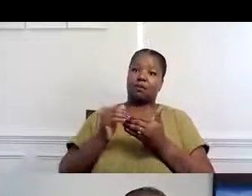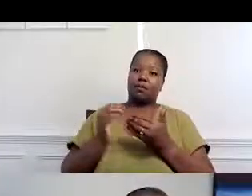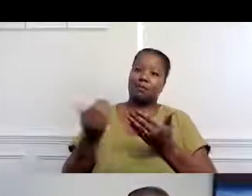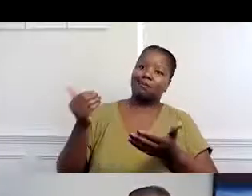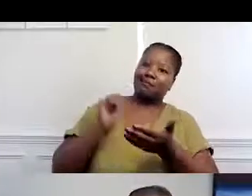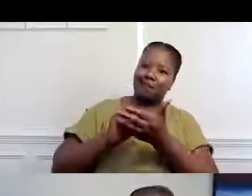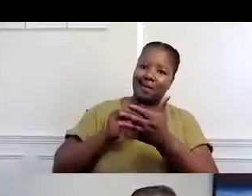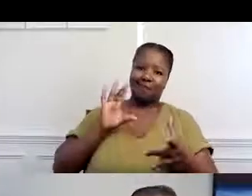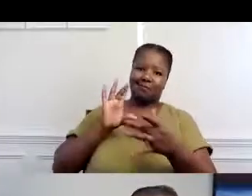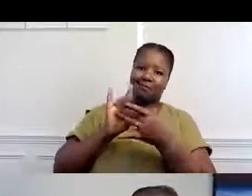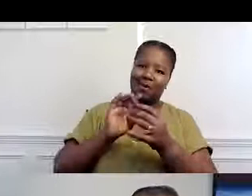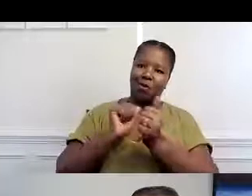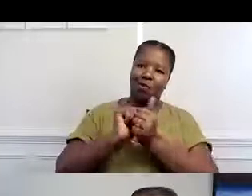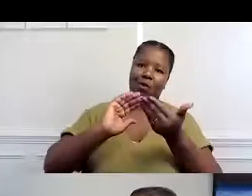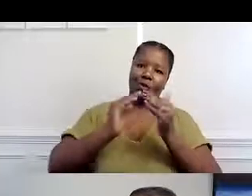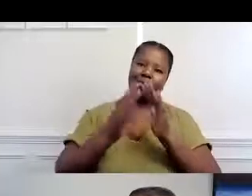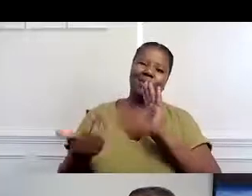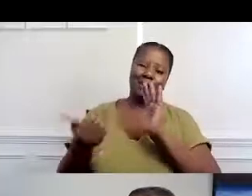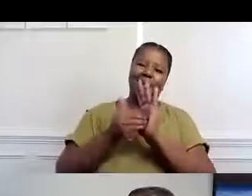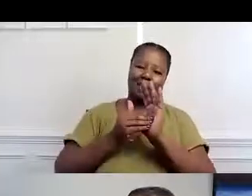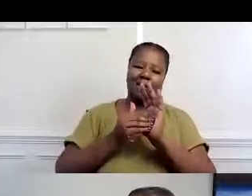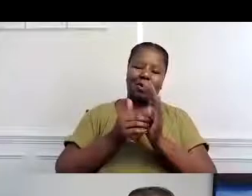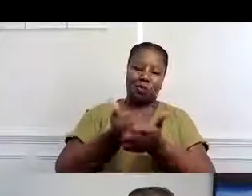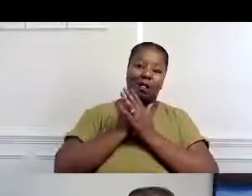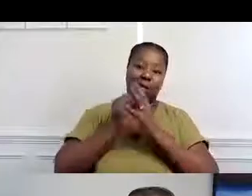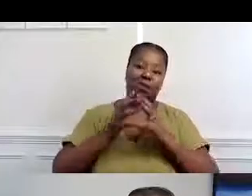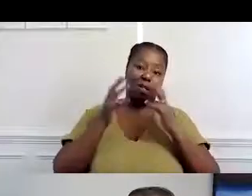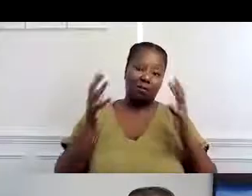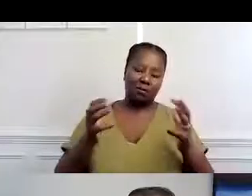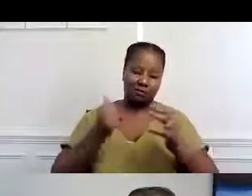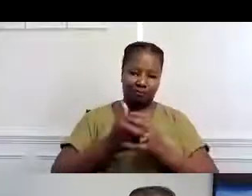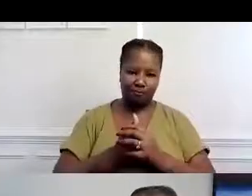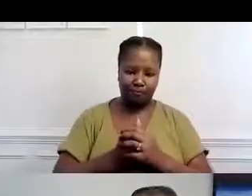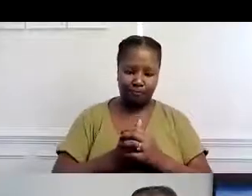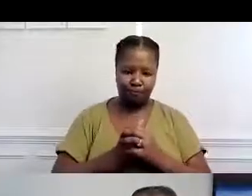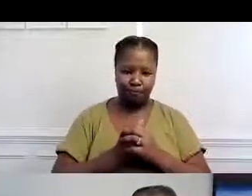de salir de esto del COVID. Próxima página, por favor.